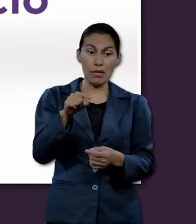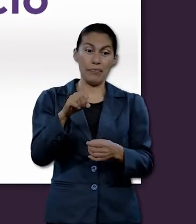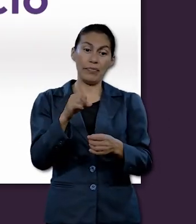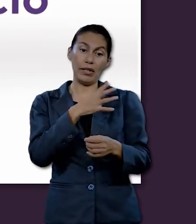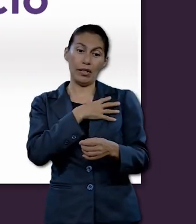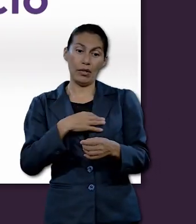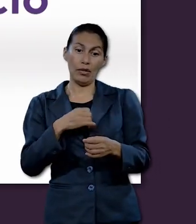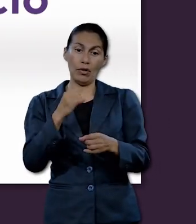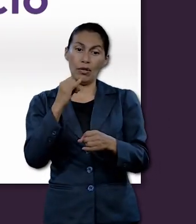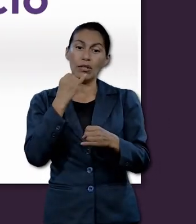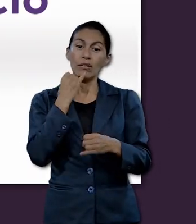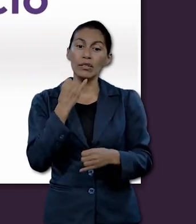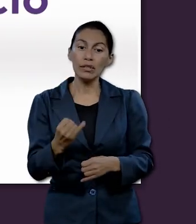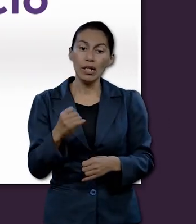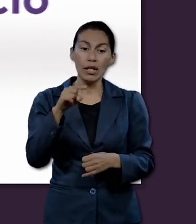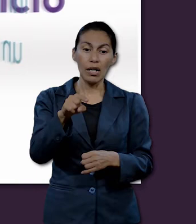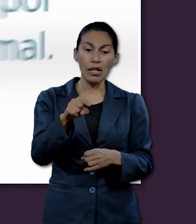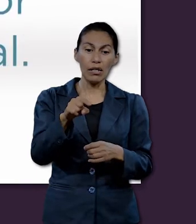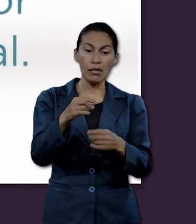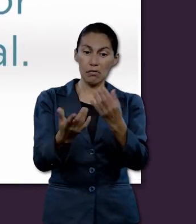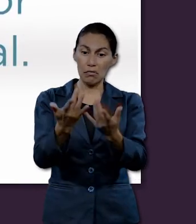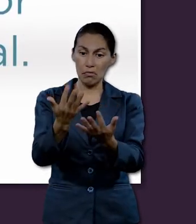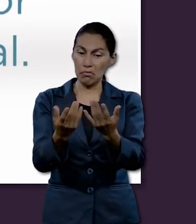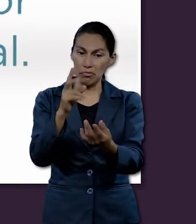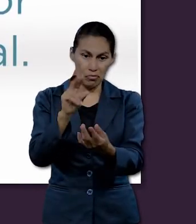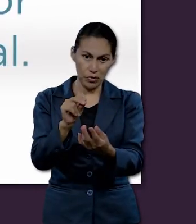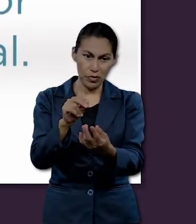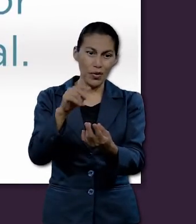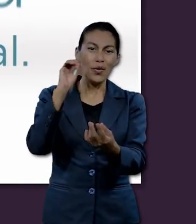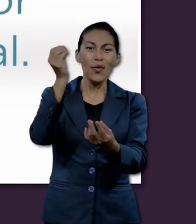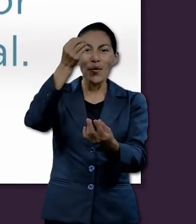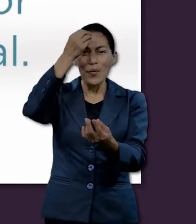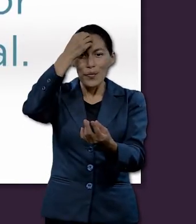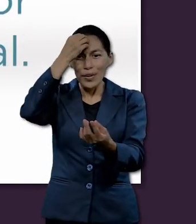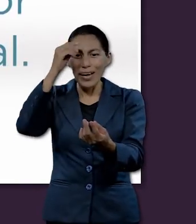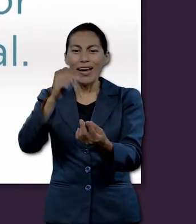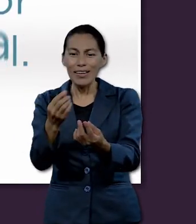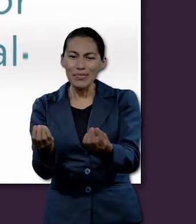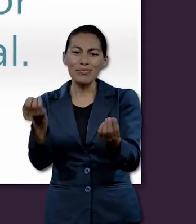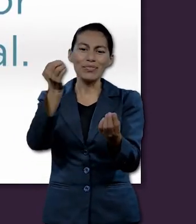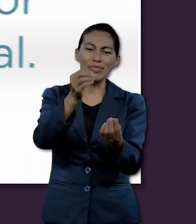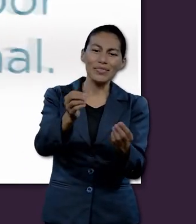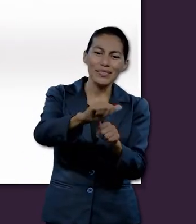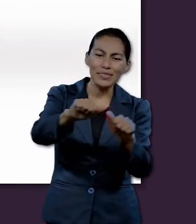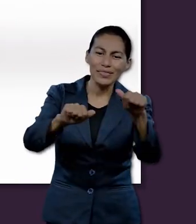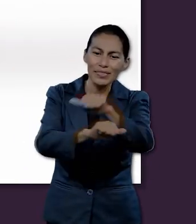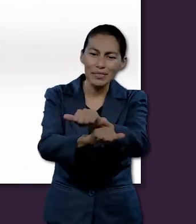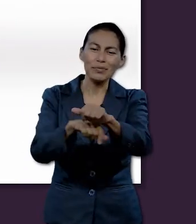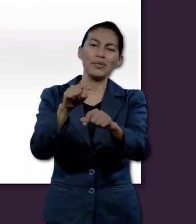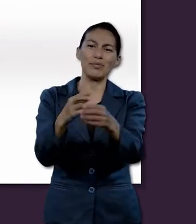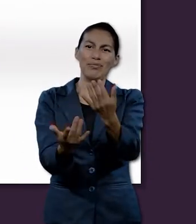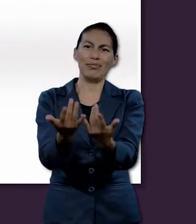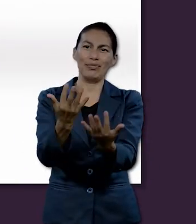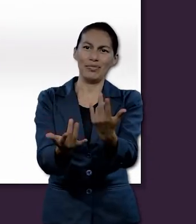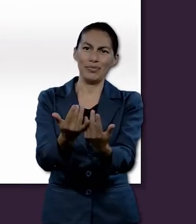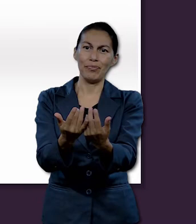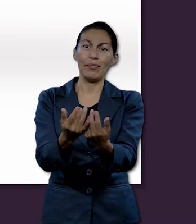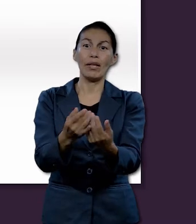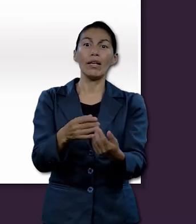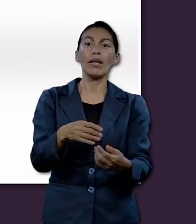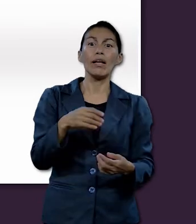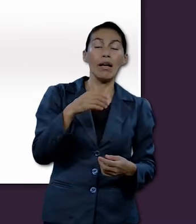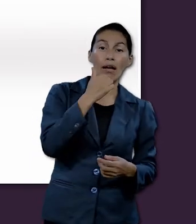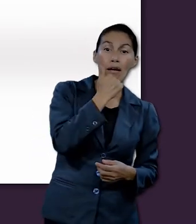caso de Abraham, el sacrificio de Isaac fue reemplazado inmediatamente por un sacrificio animal. La educación de Isaac,